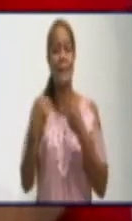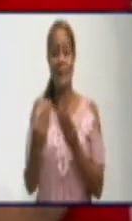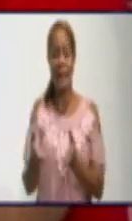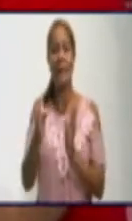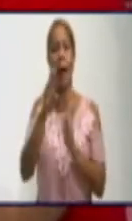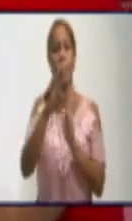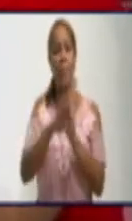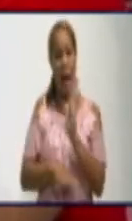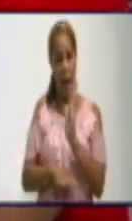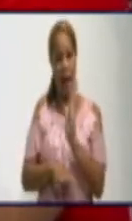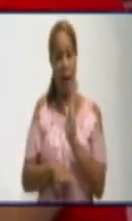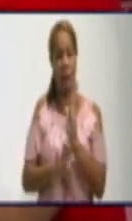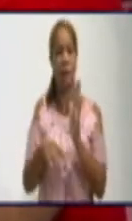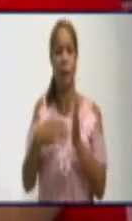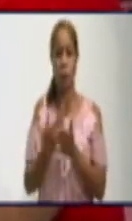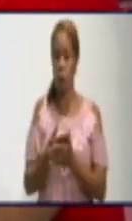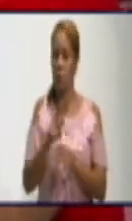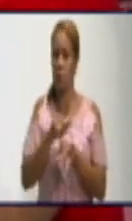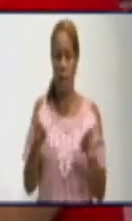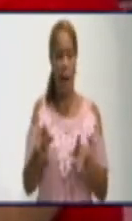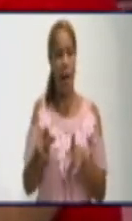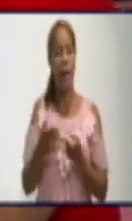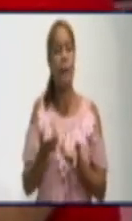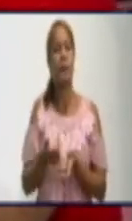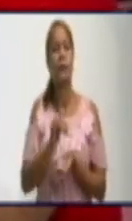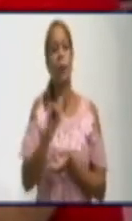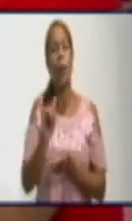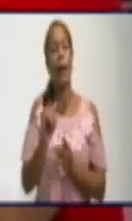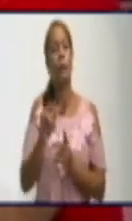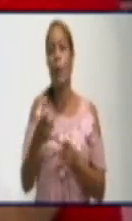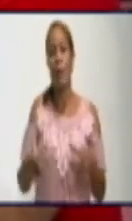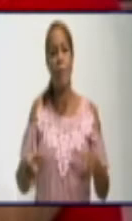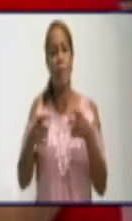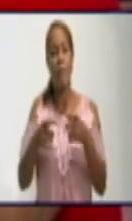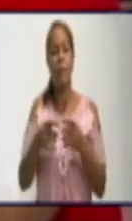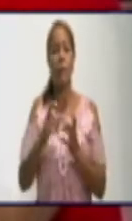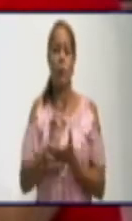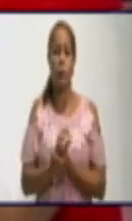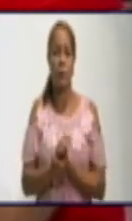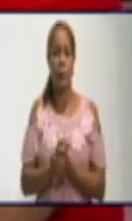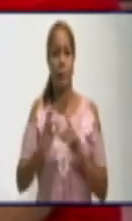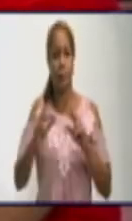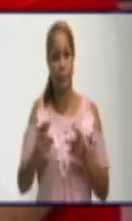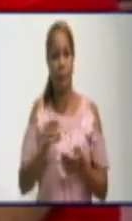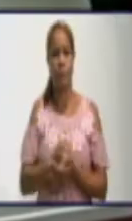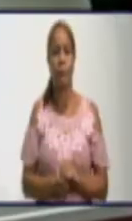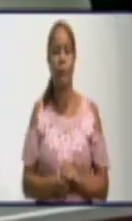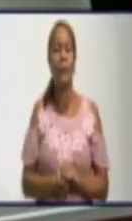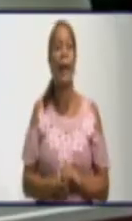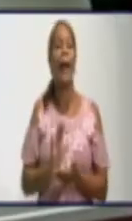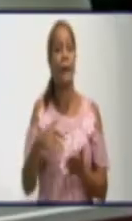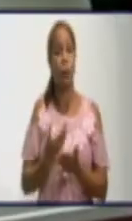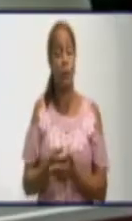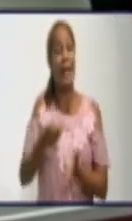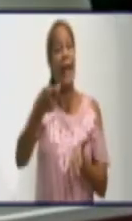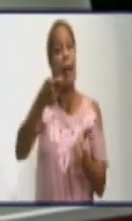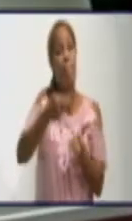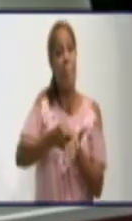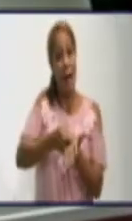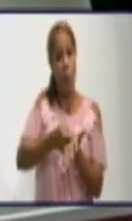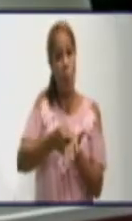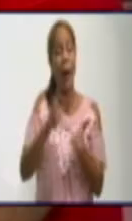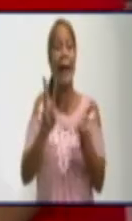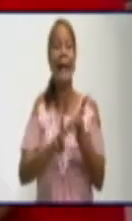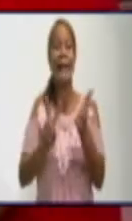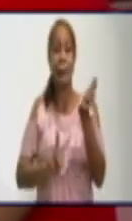no es fosa reiterativa. Esa es la deuda que teníamos aquí con la población. ¿Pago electrónico, Joel? El pago electrónico